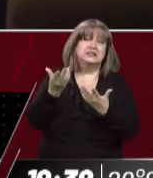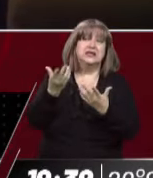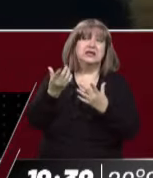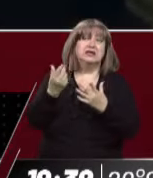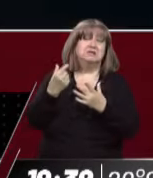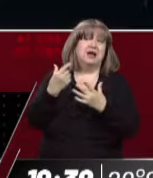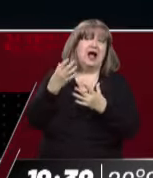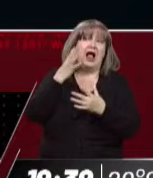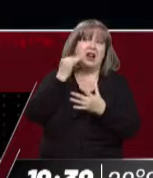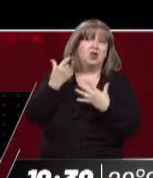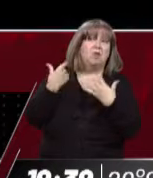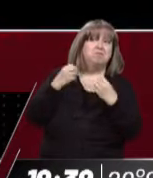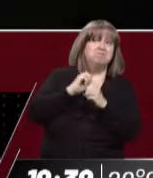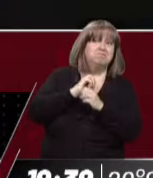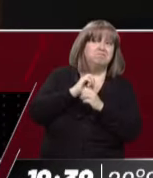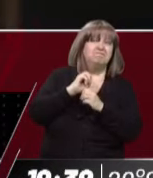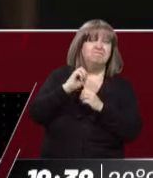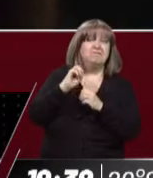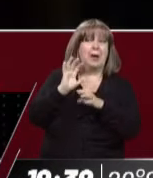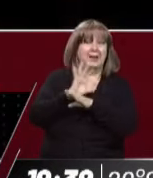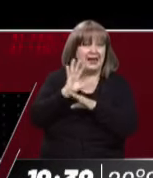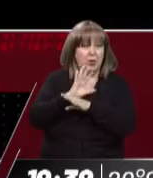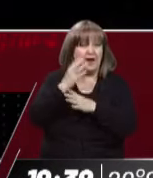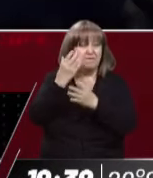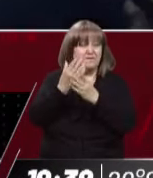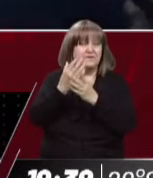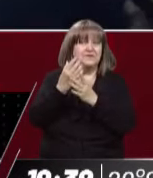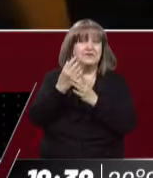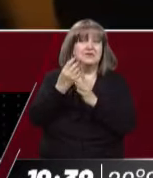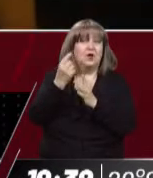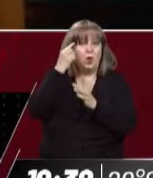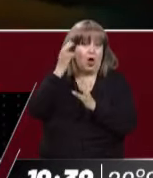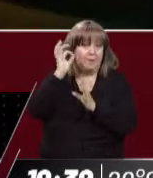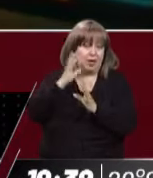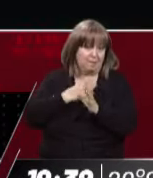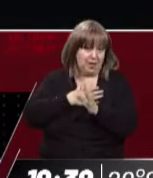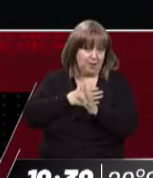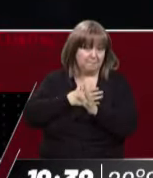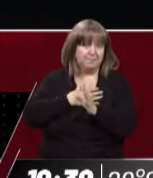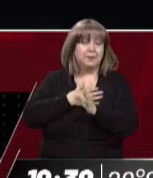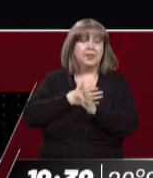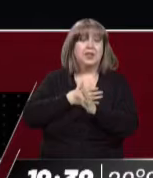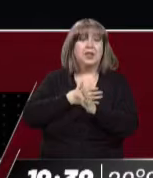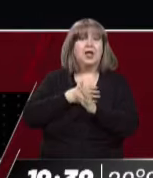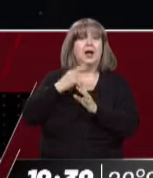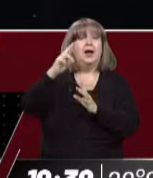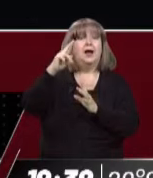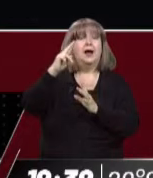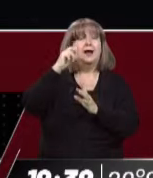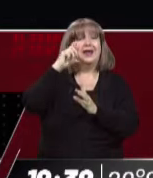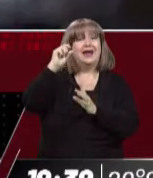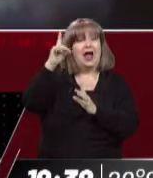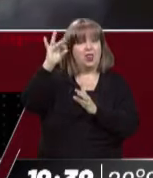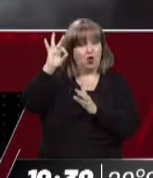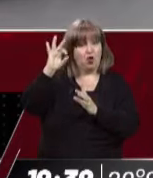podía ahondar en lo que vos proponías, o lo descartaste de plano? Bueno, sí, eso fue un poco raro porque, viste cómo funciona Twitter, ¿no? Que vos,